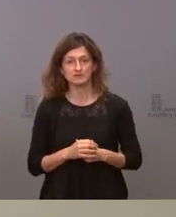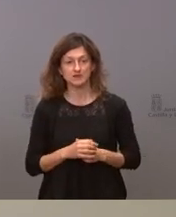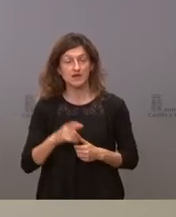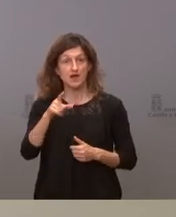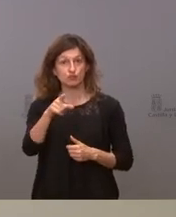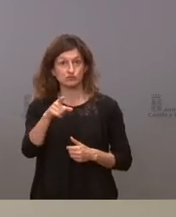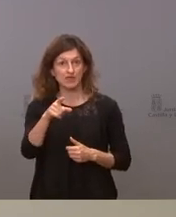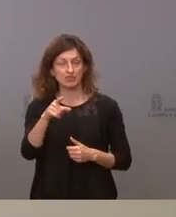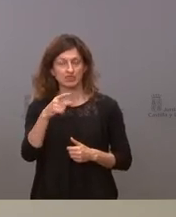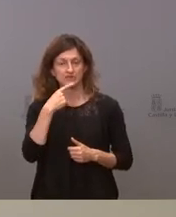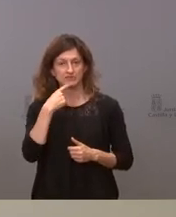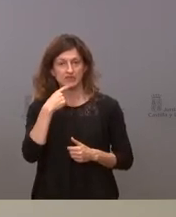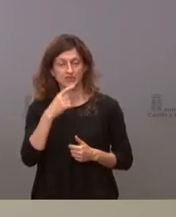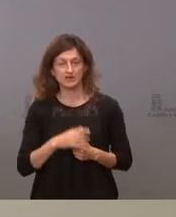desde